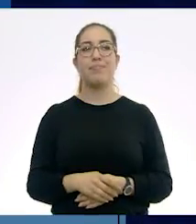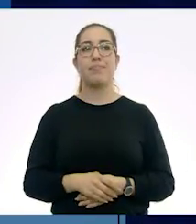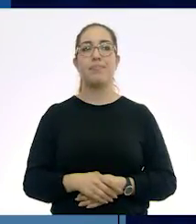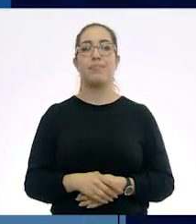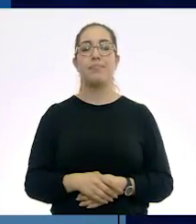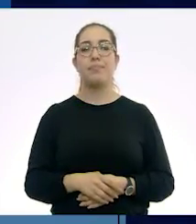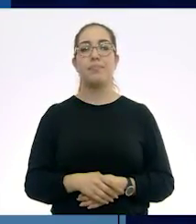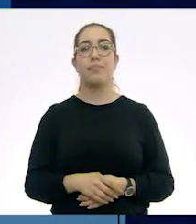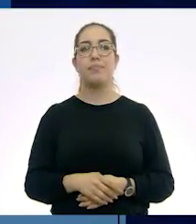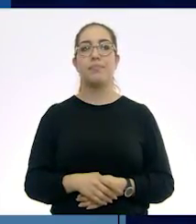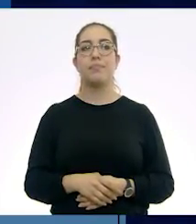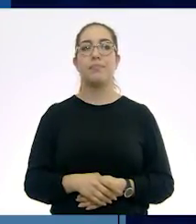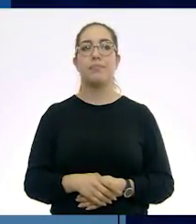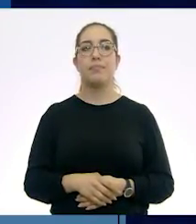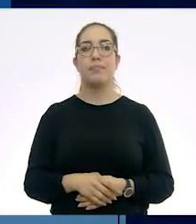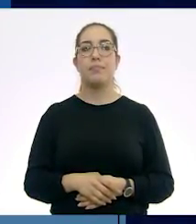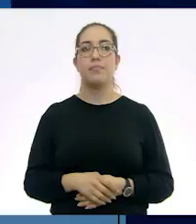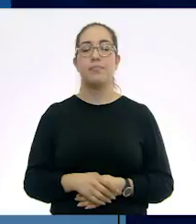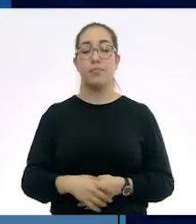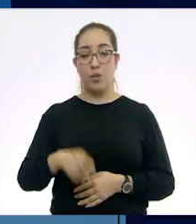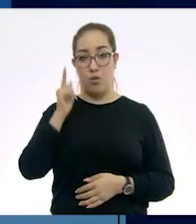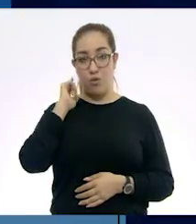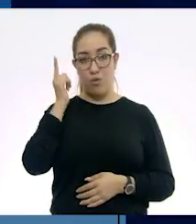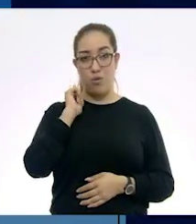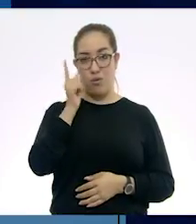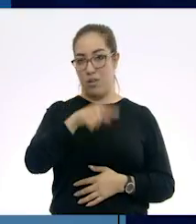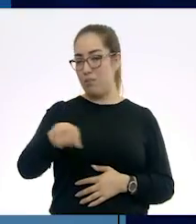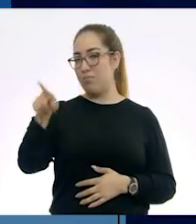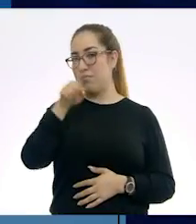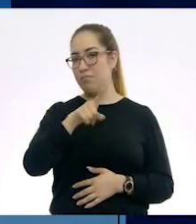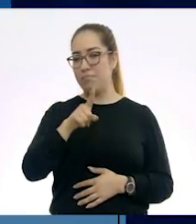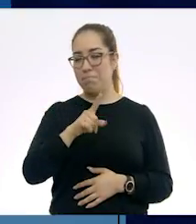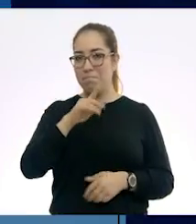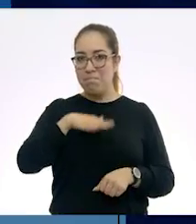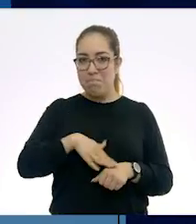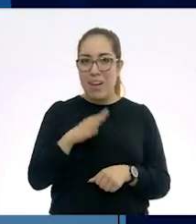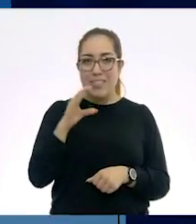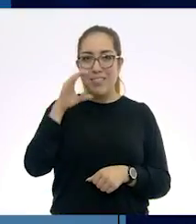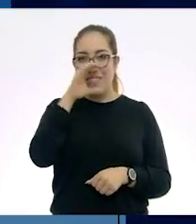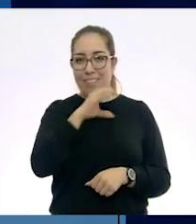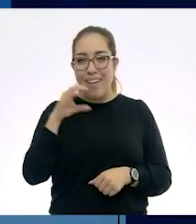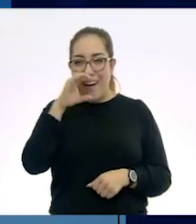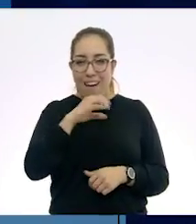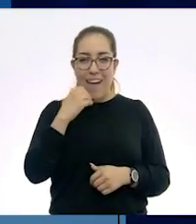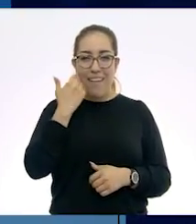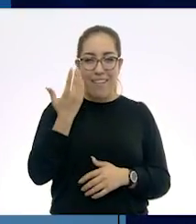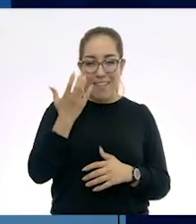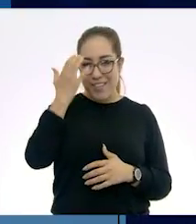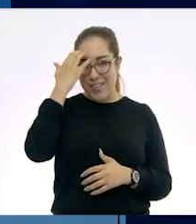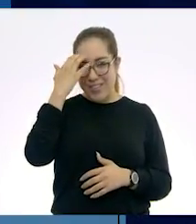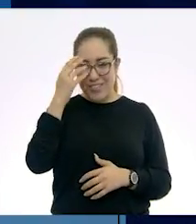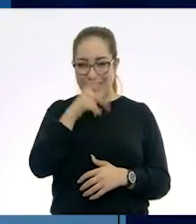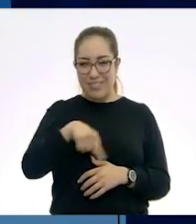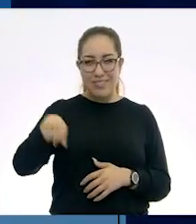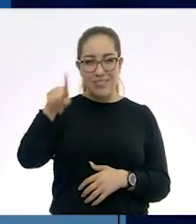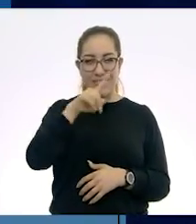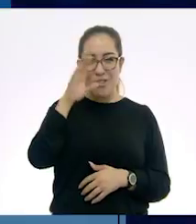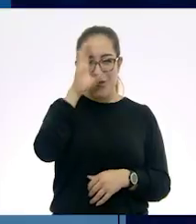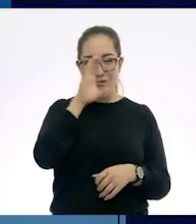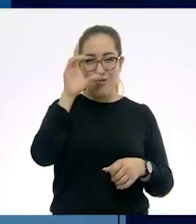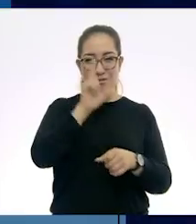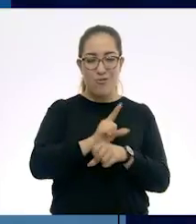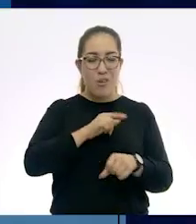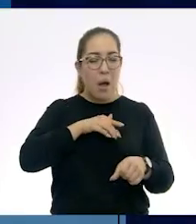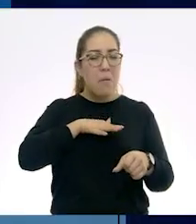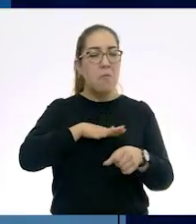espero que les quede a ustedes muchísima curiosidad por saber qué más pasó con estas civilizaciones, porque